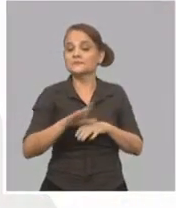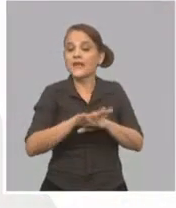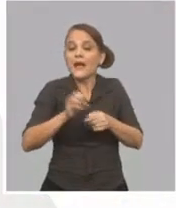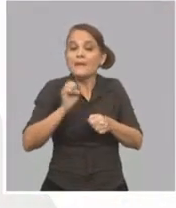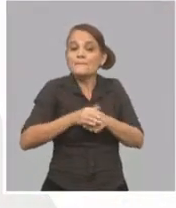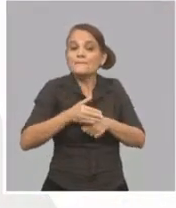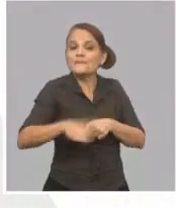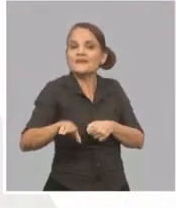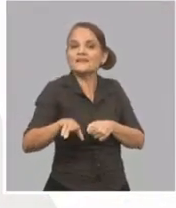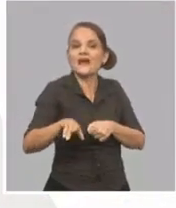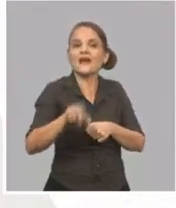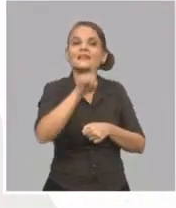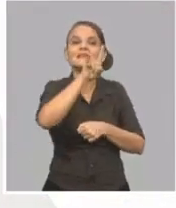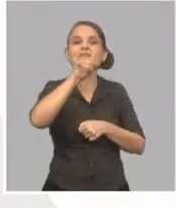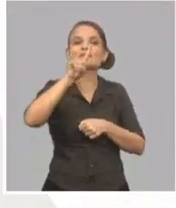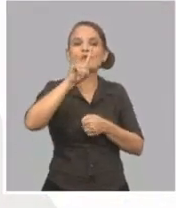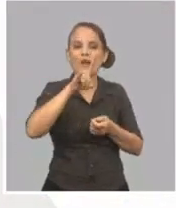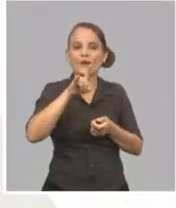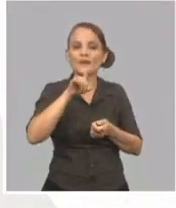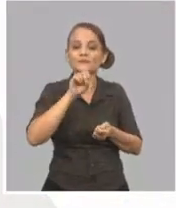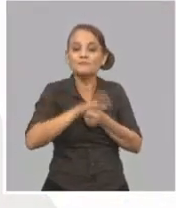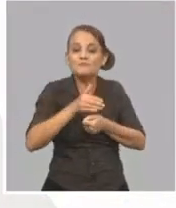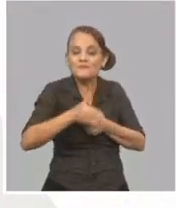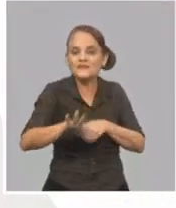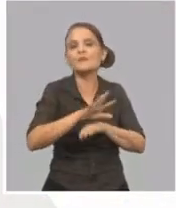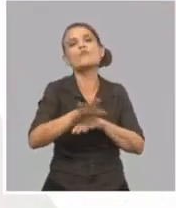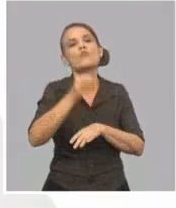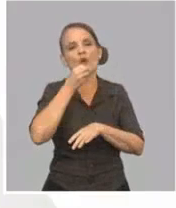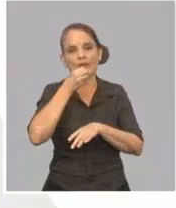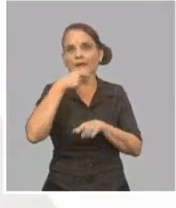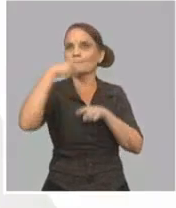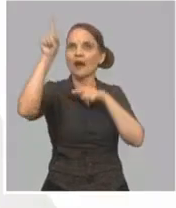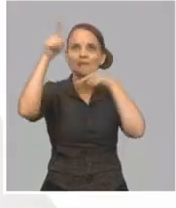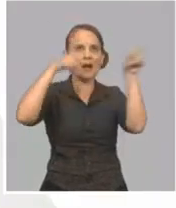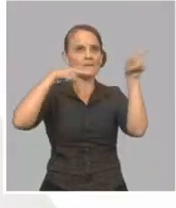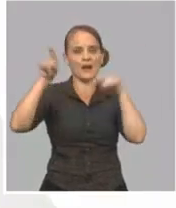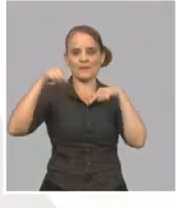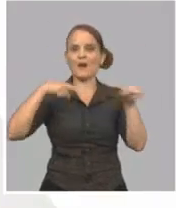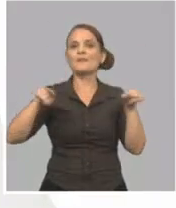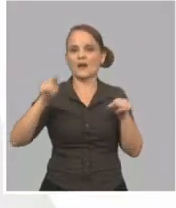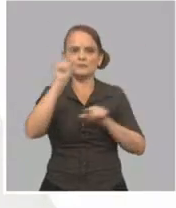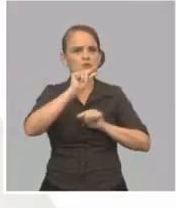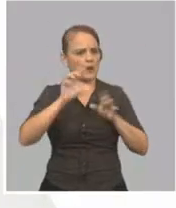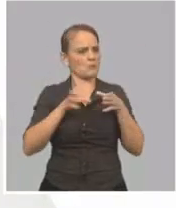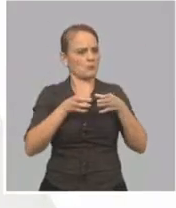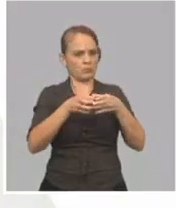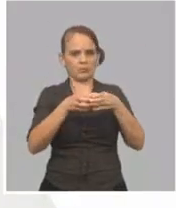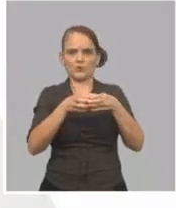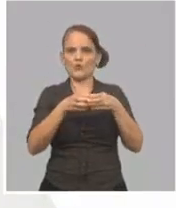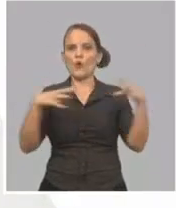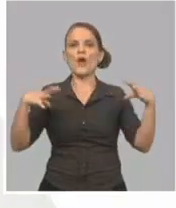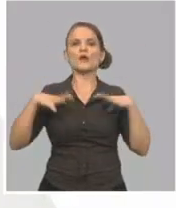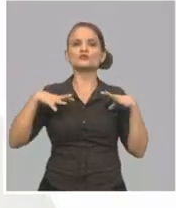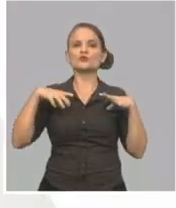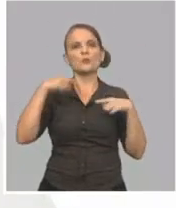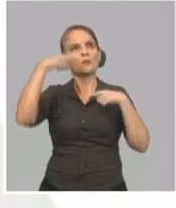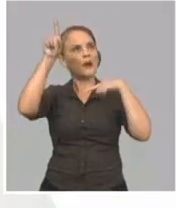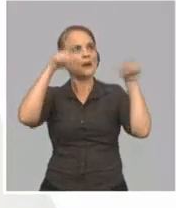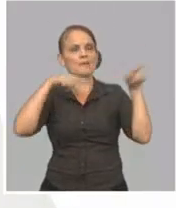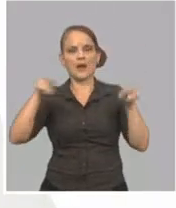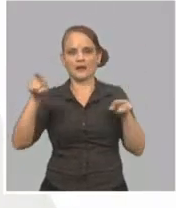también los habaneros podrán hacer excursiones hacia los otros territorios que se encuentren en la normalidad.